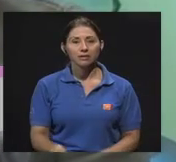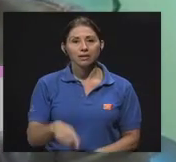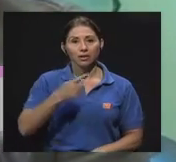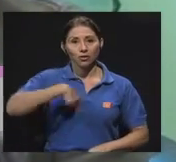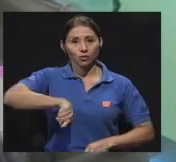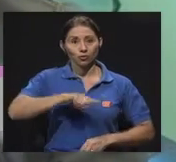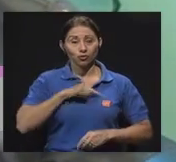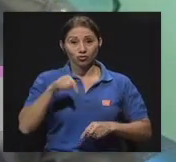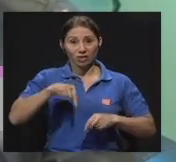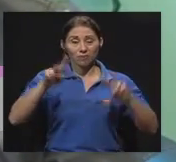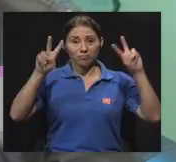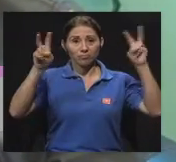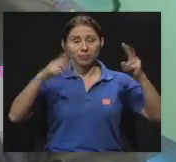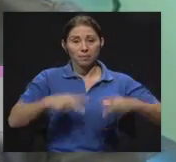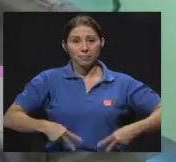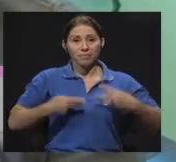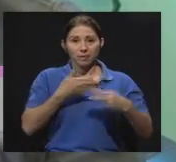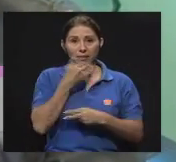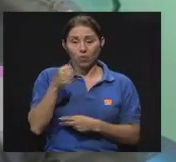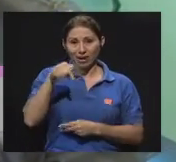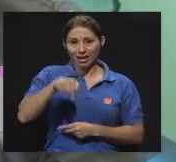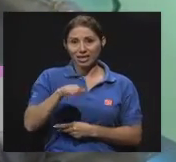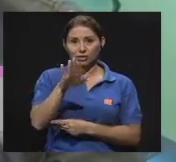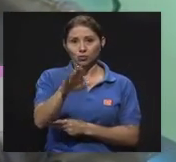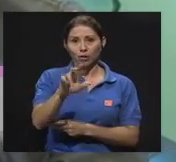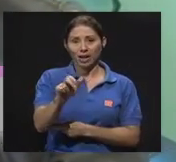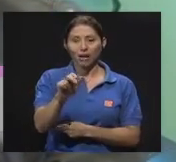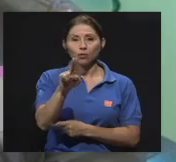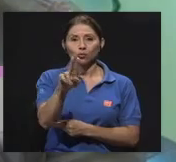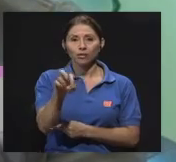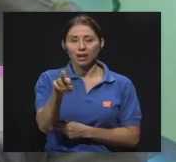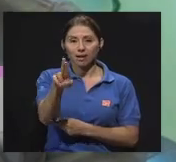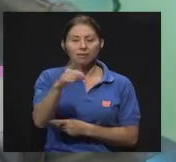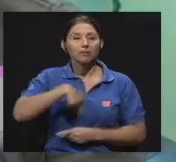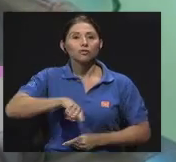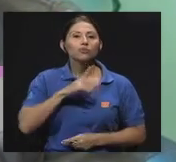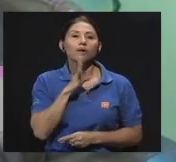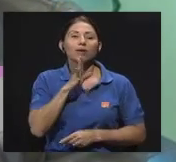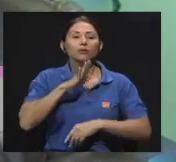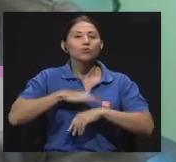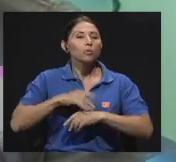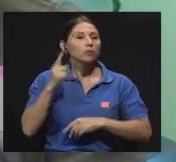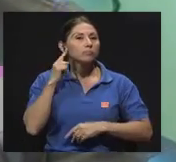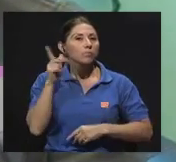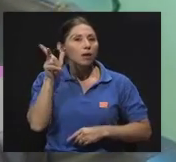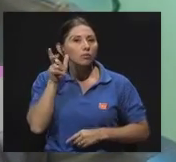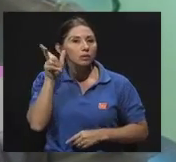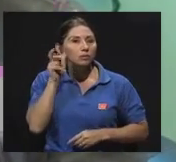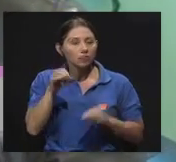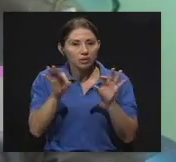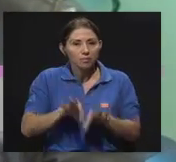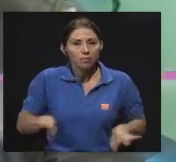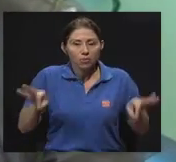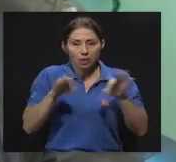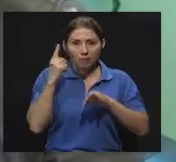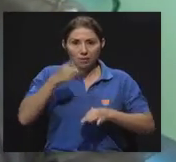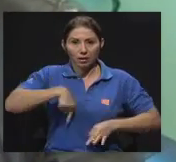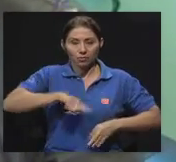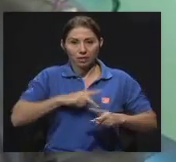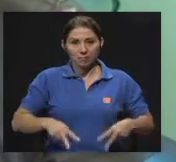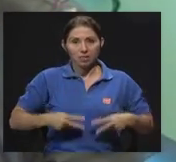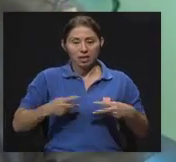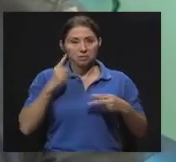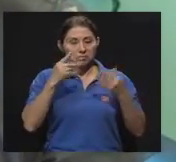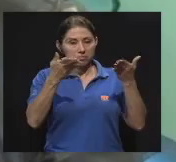Somos Vivir Mejor aquí por su canal UCR, estamos hablando sobre la audición, lo importante que es la audición para nuestras vidas y para ello contamos con la